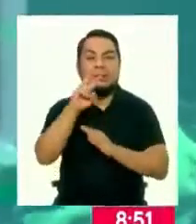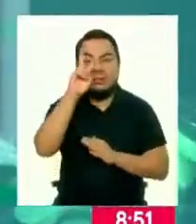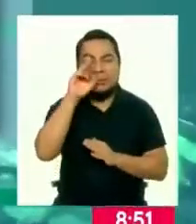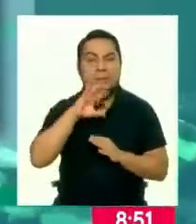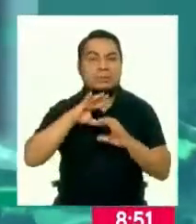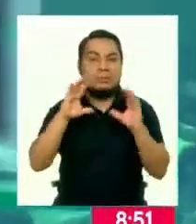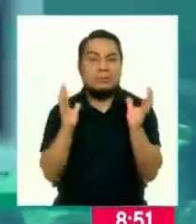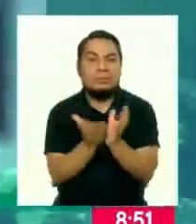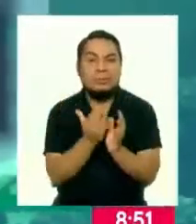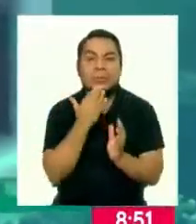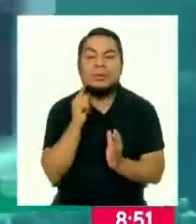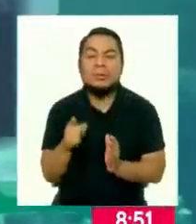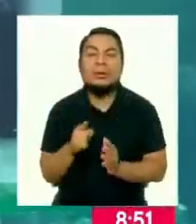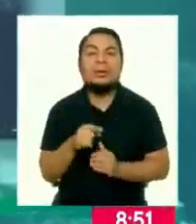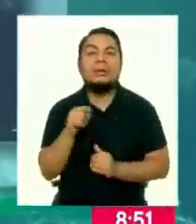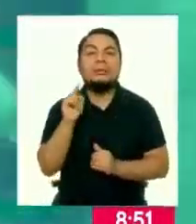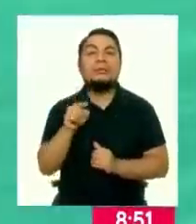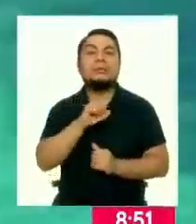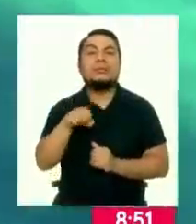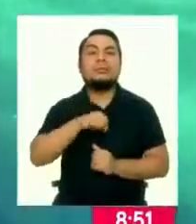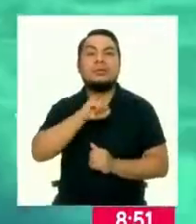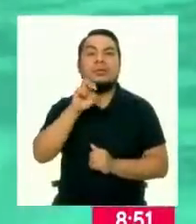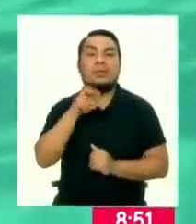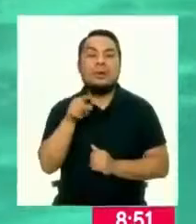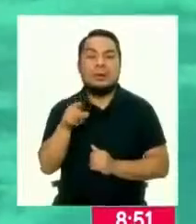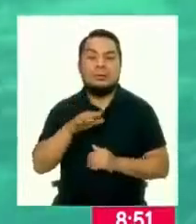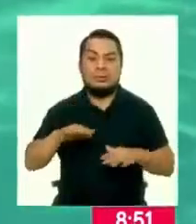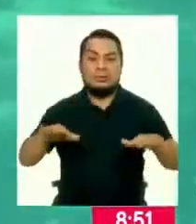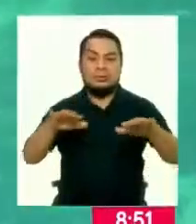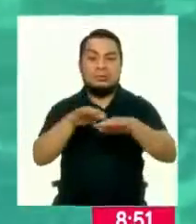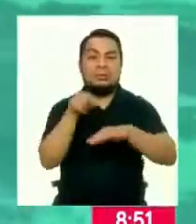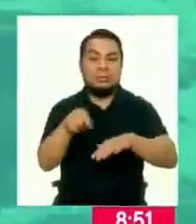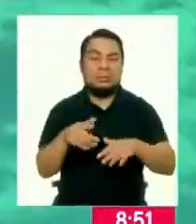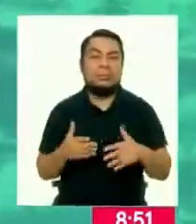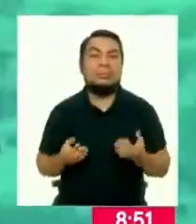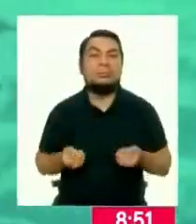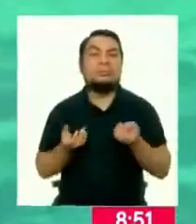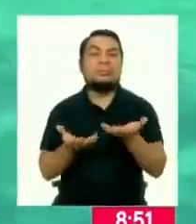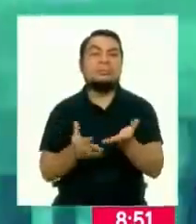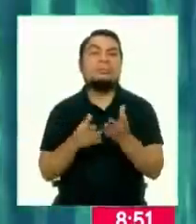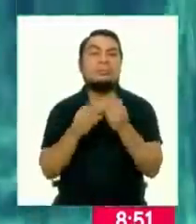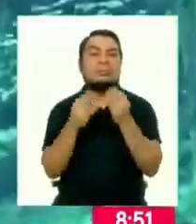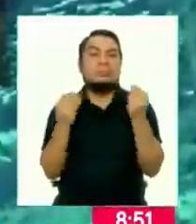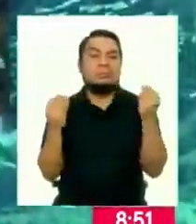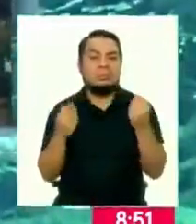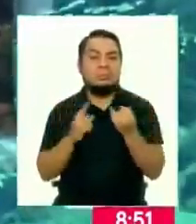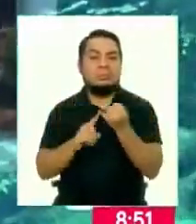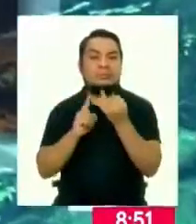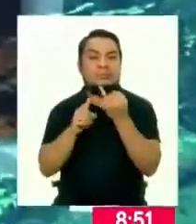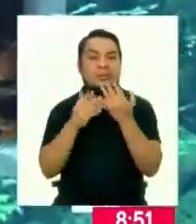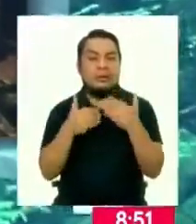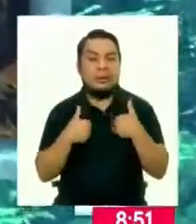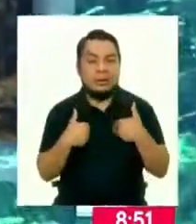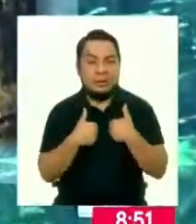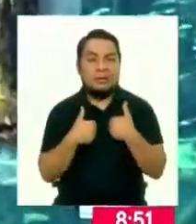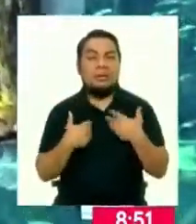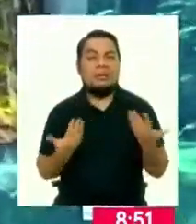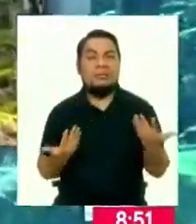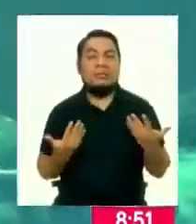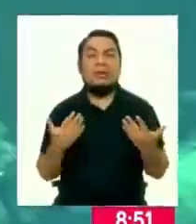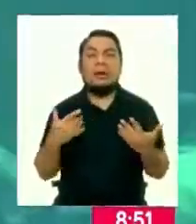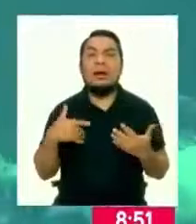del mundo. Se trata de la Punta San Juan, un ecosistema que alberga decenas de especies, entre aves marinas,